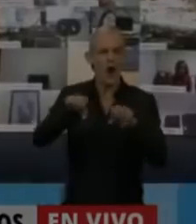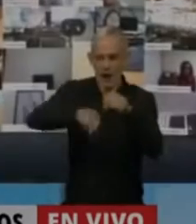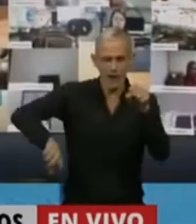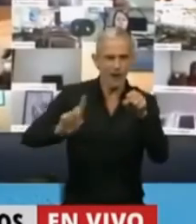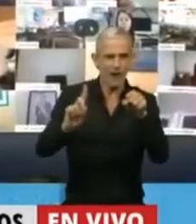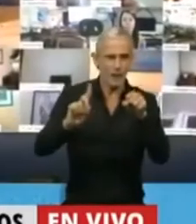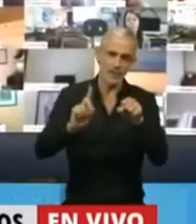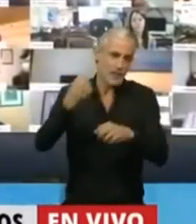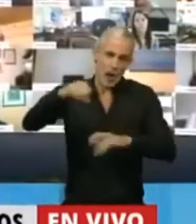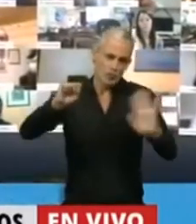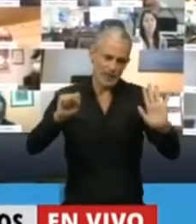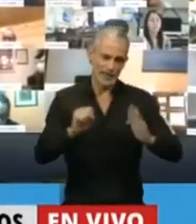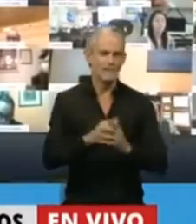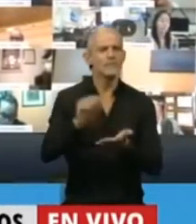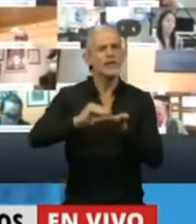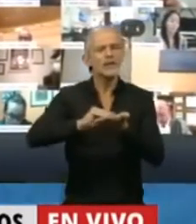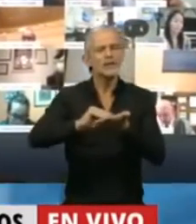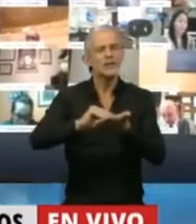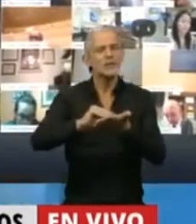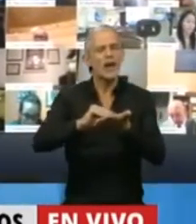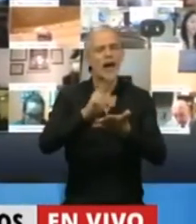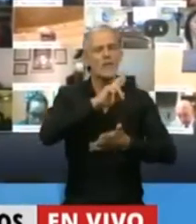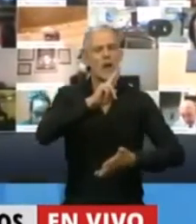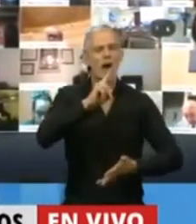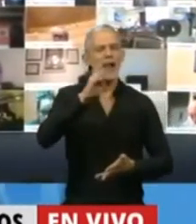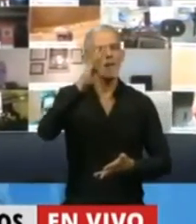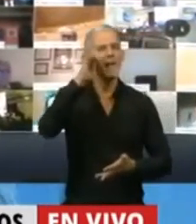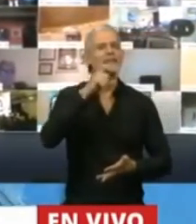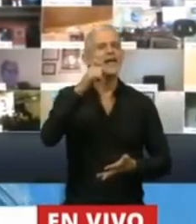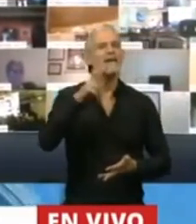Tiene la palabra la diputada Beatriz Ávila de Tucumán.